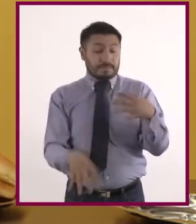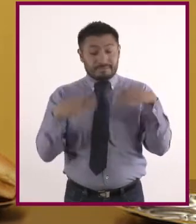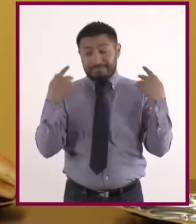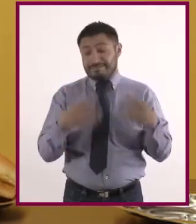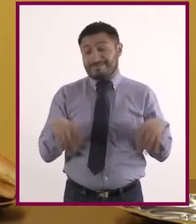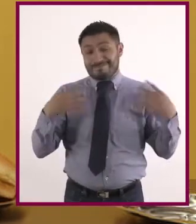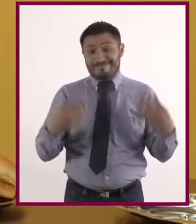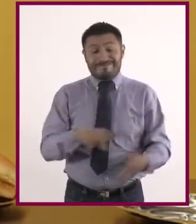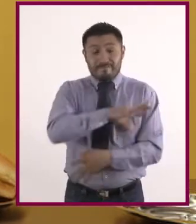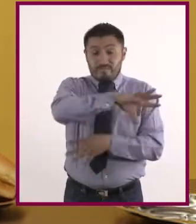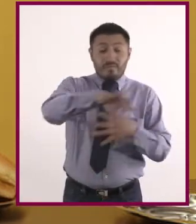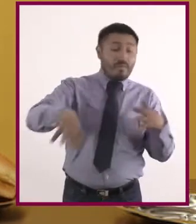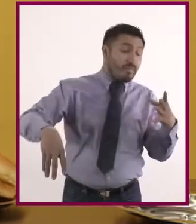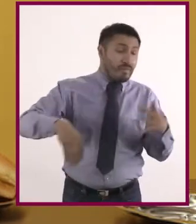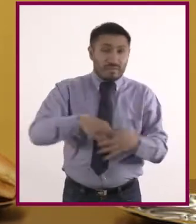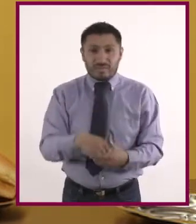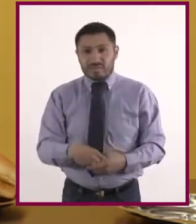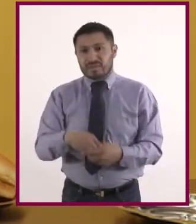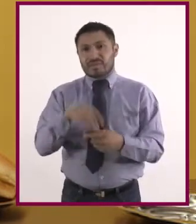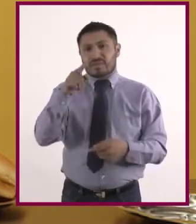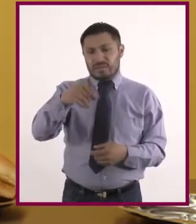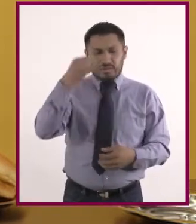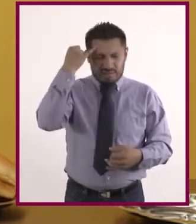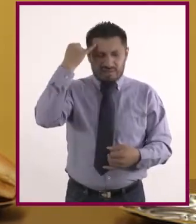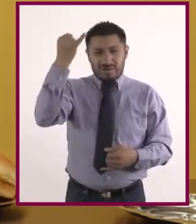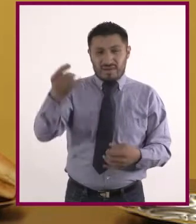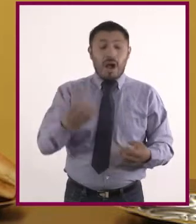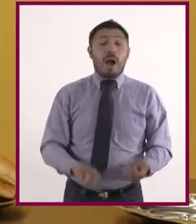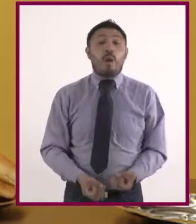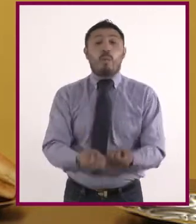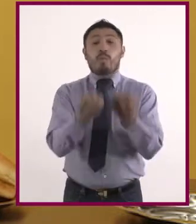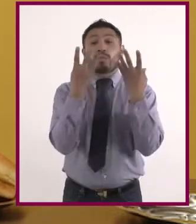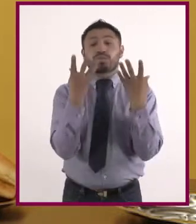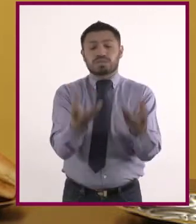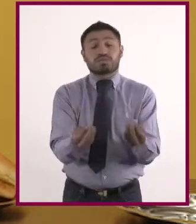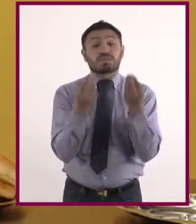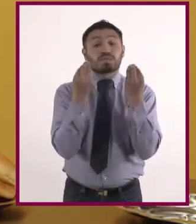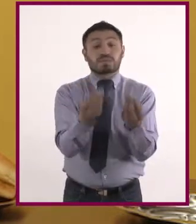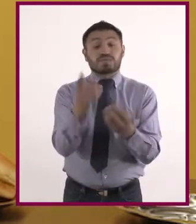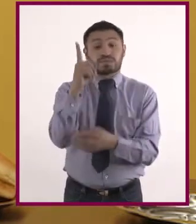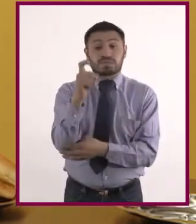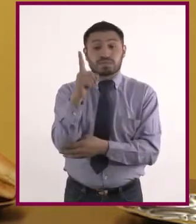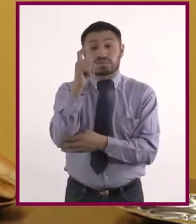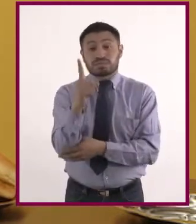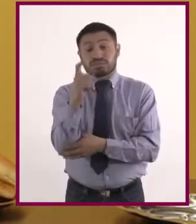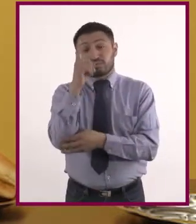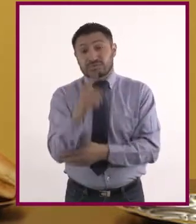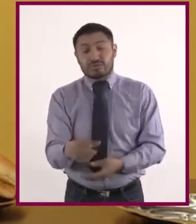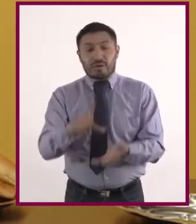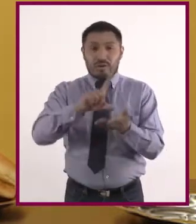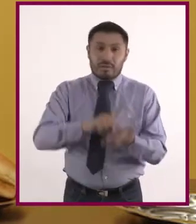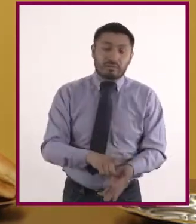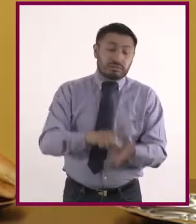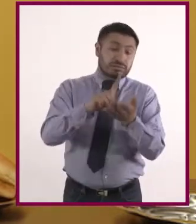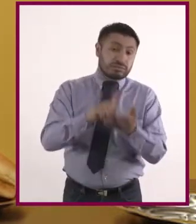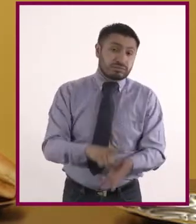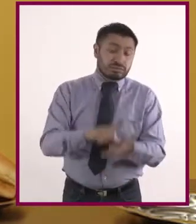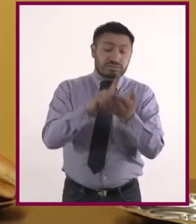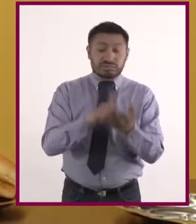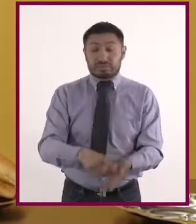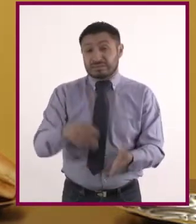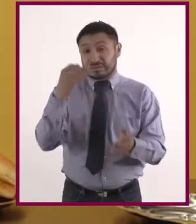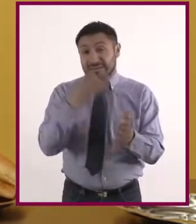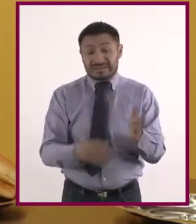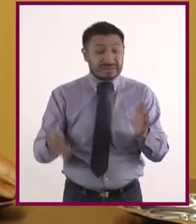manzana. Por todo esto podemos tomar la medida de incrementar el consumo de vegetales, semillas, granos, fruta para eliminar o al menos reducir el consumo de